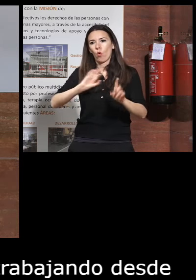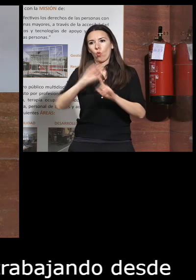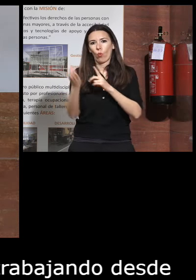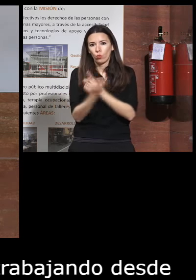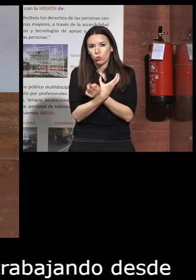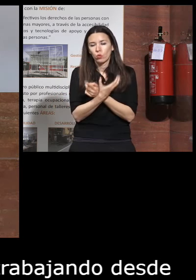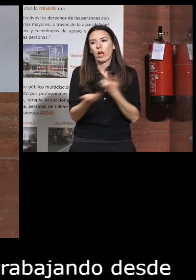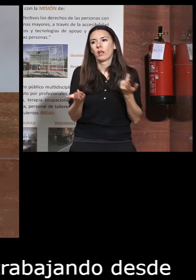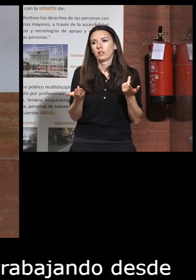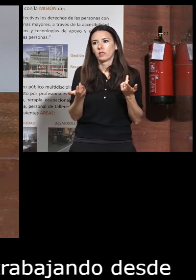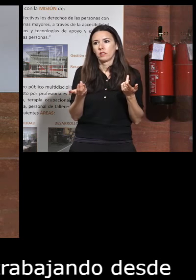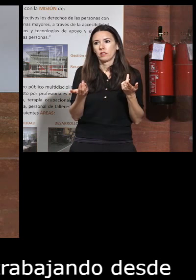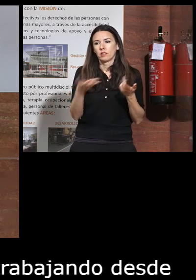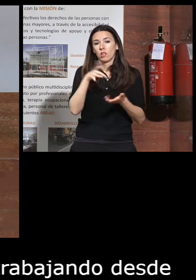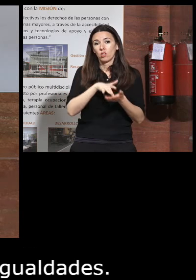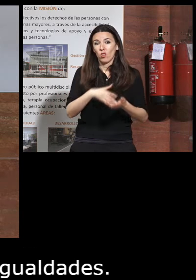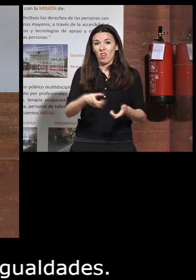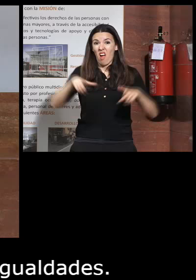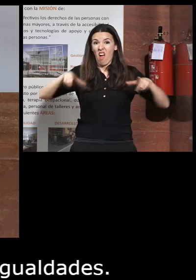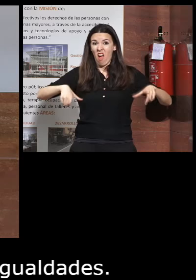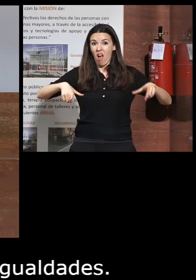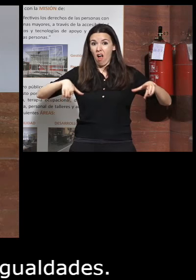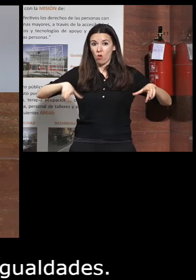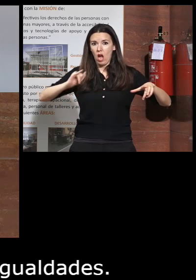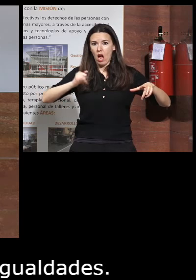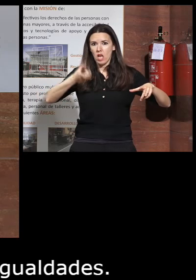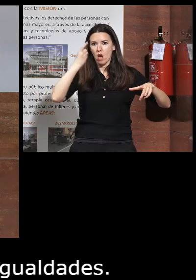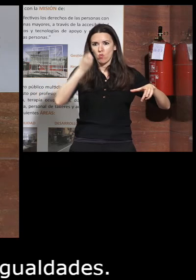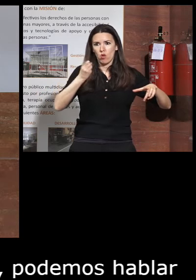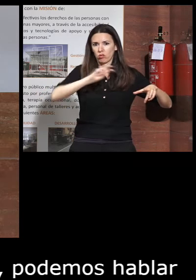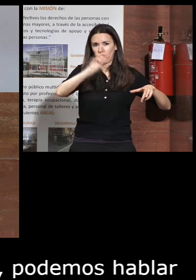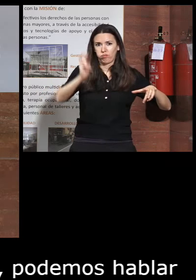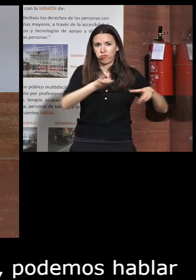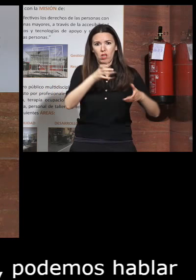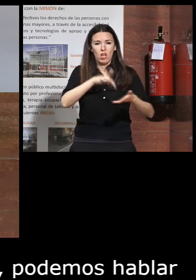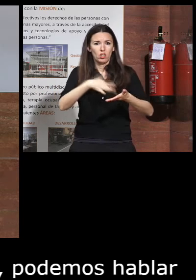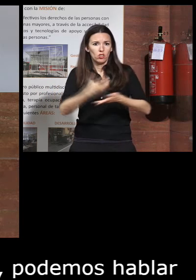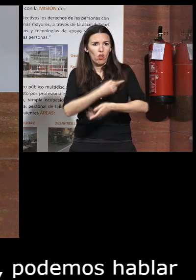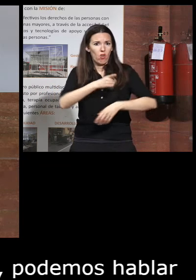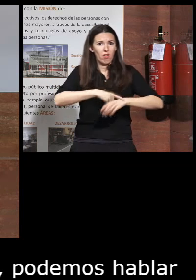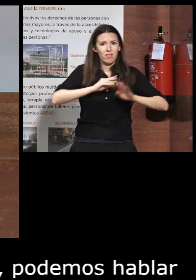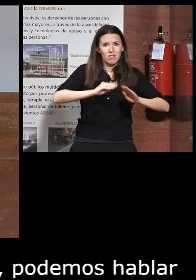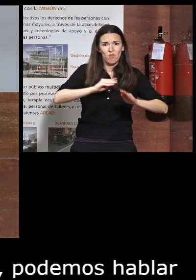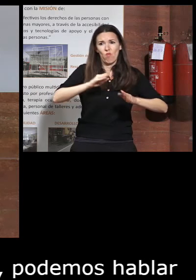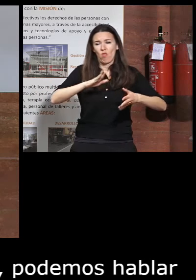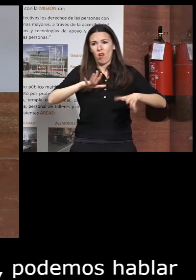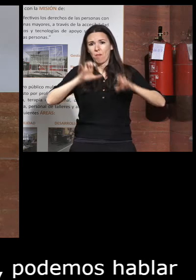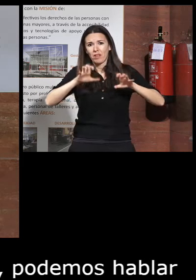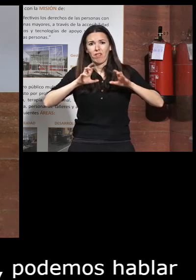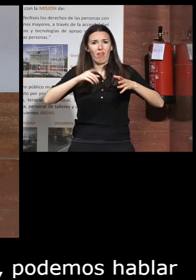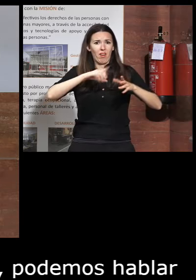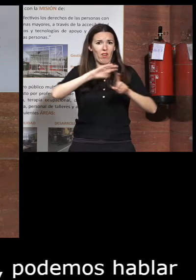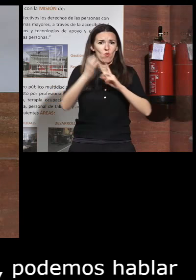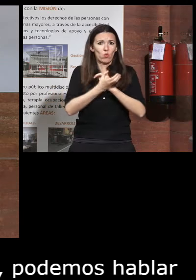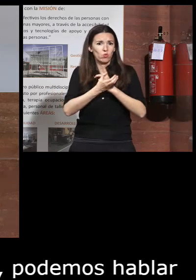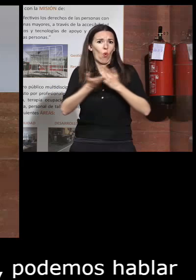tenemos cada vez en nuestras aulas un alumno más heterogéneo heterogéneo en todos en sus ritmos en sus estilos de aprendizaje en las culturas